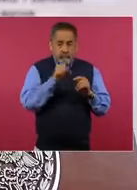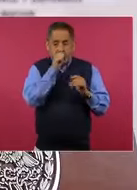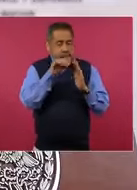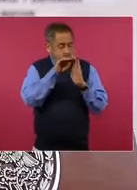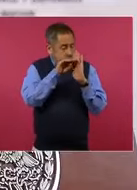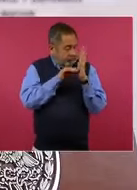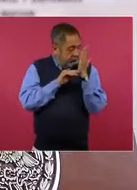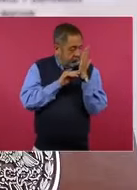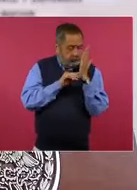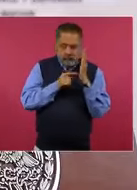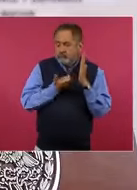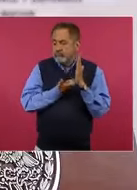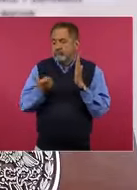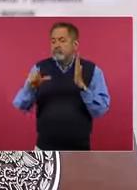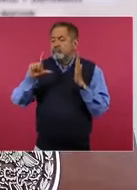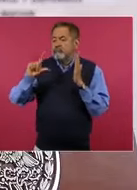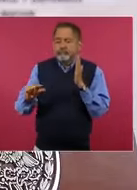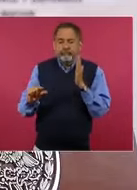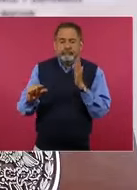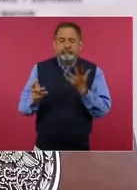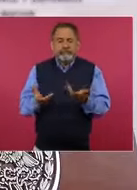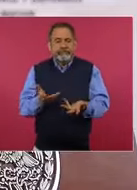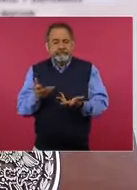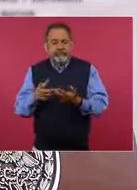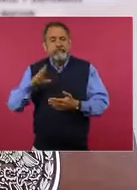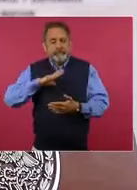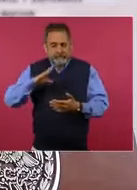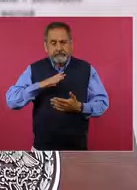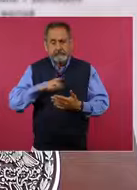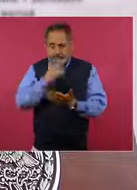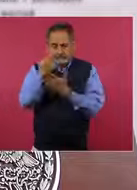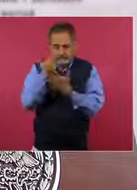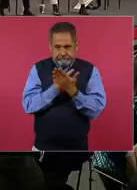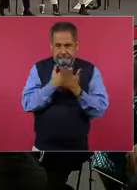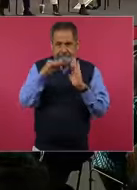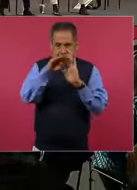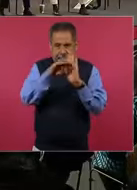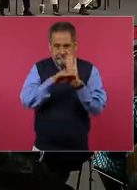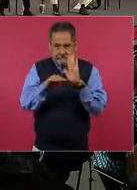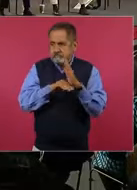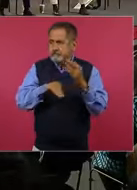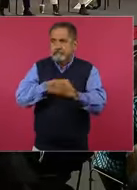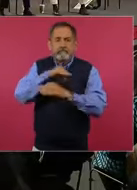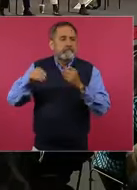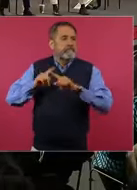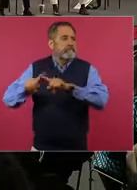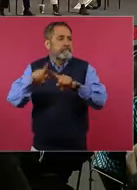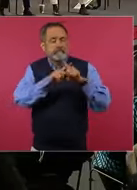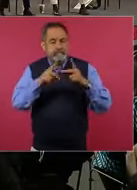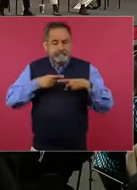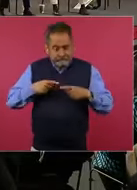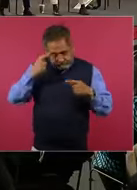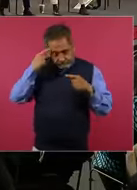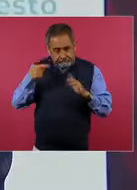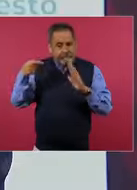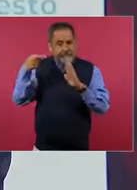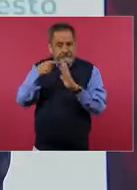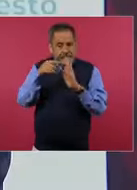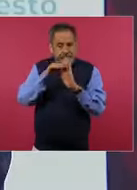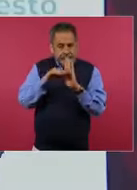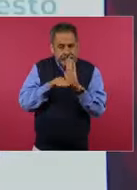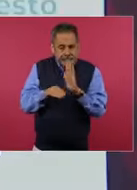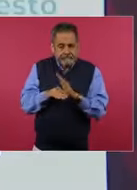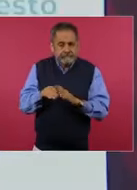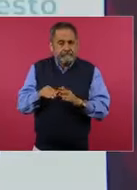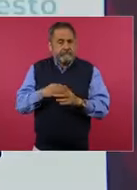federales de sueldos. Es decir, hay un tabulador con el que todas las instituciones tienen que seguir, sobre todo ahora en el